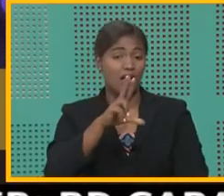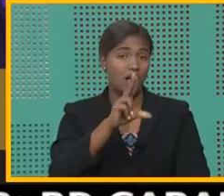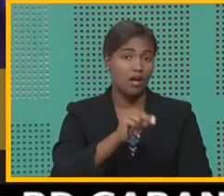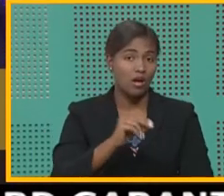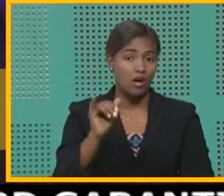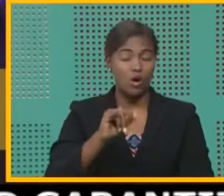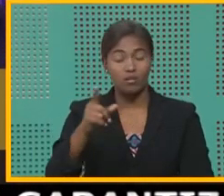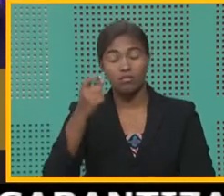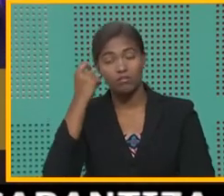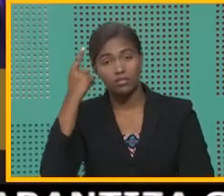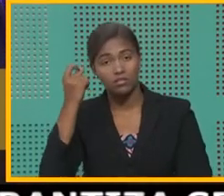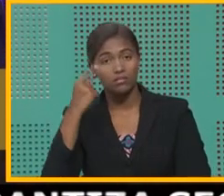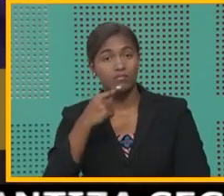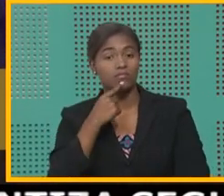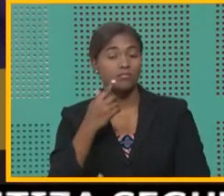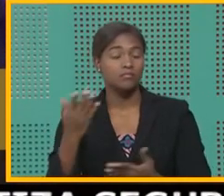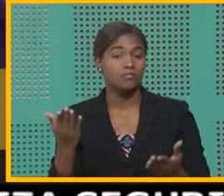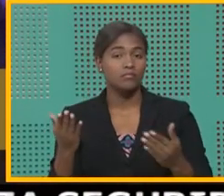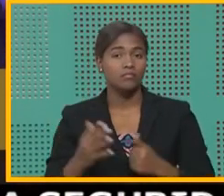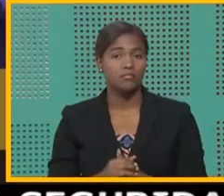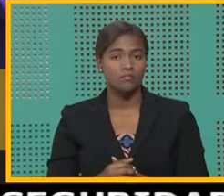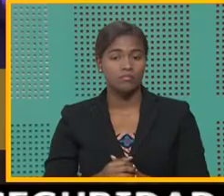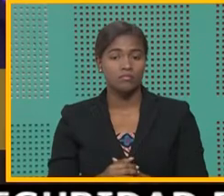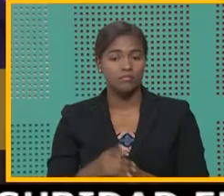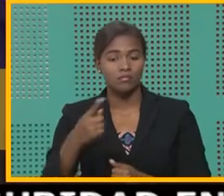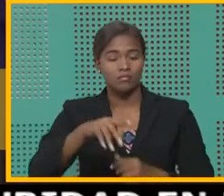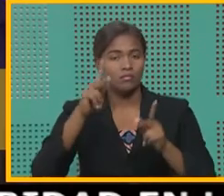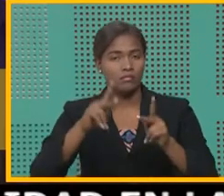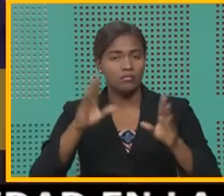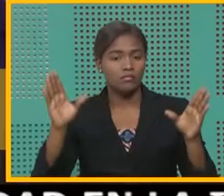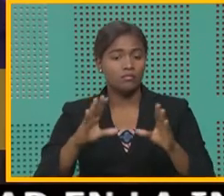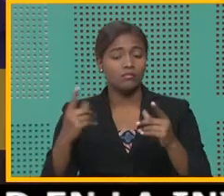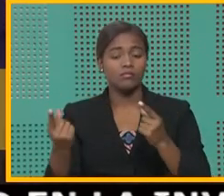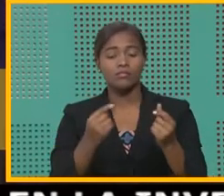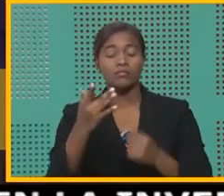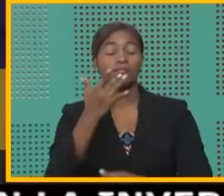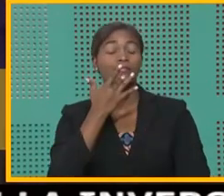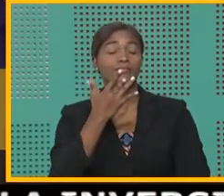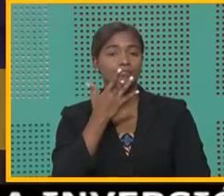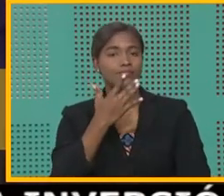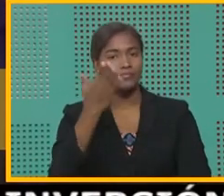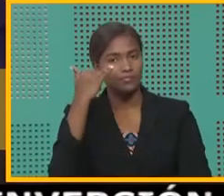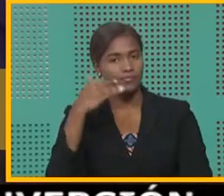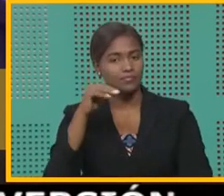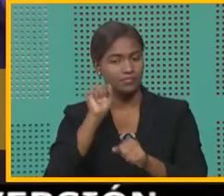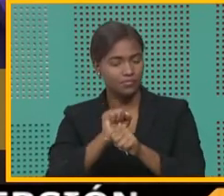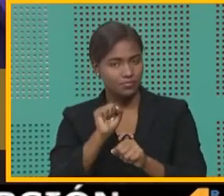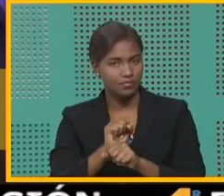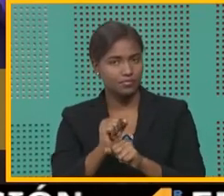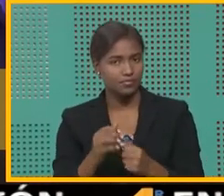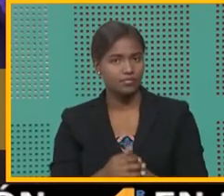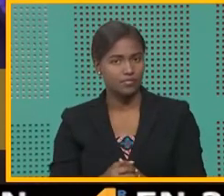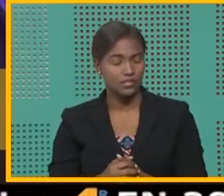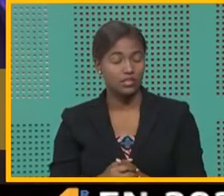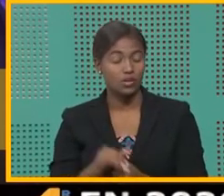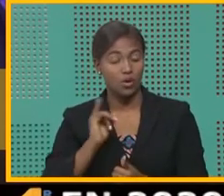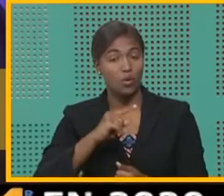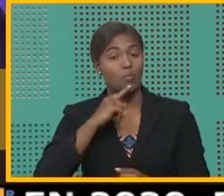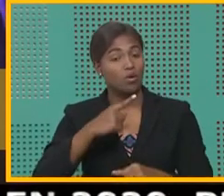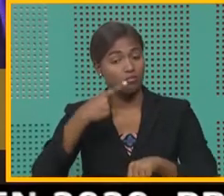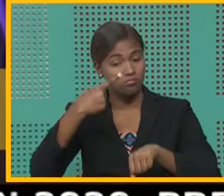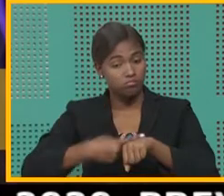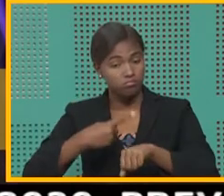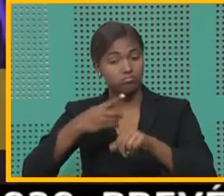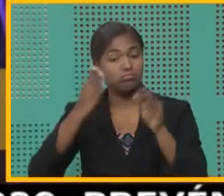que hacen lo que quieren, pues se sentaron con nosotros en mesas de trabajo y muy disciplinadamente,